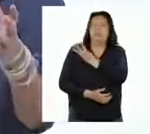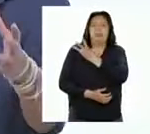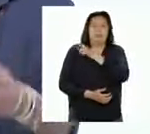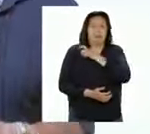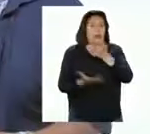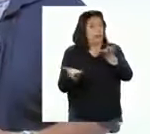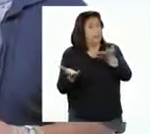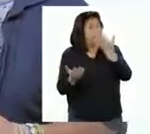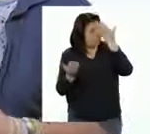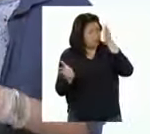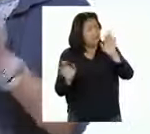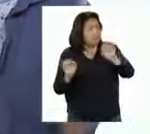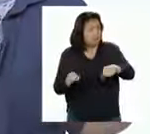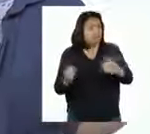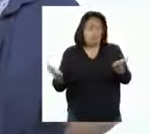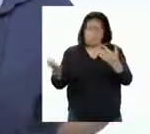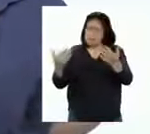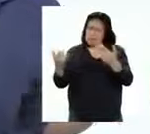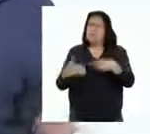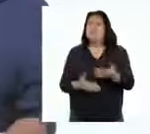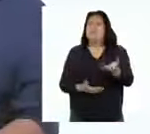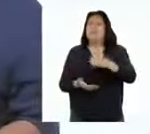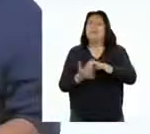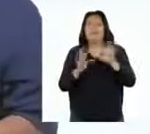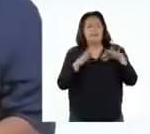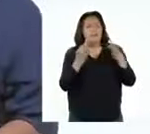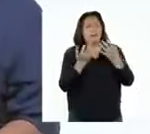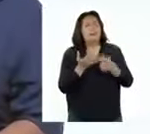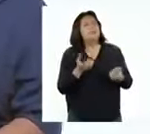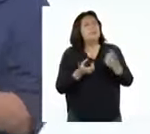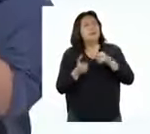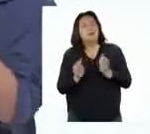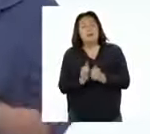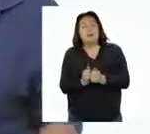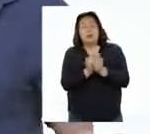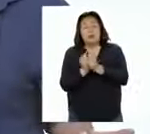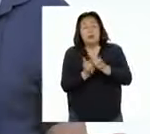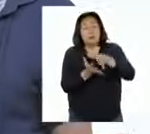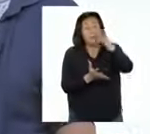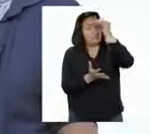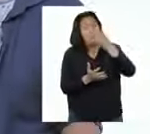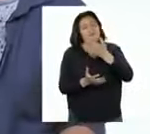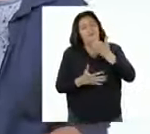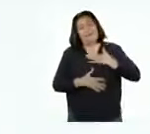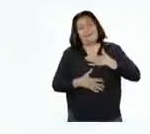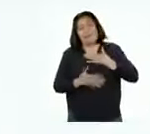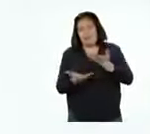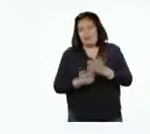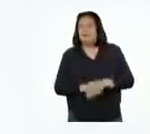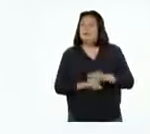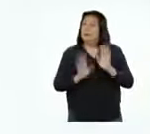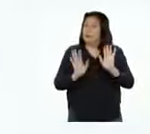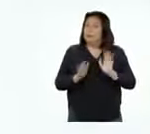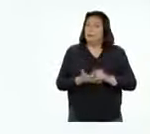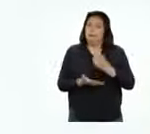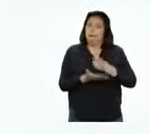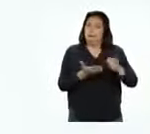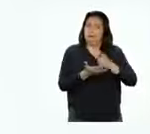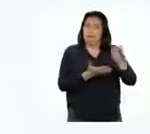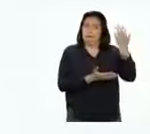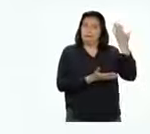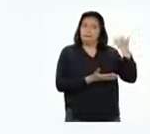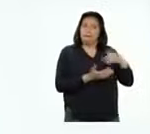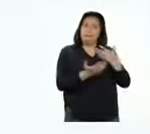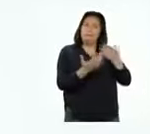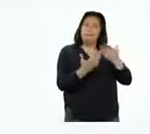primaria, pero ya saben que están invitados todos los integrantes de su familia porque aprender juntos siempre es más entretenido. Las últimas semanas hemos